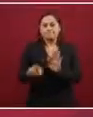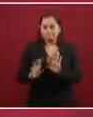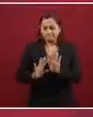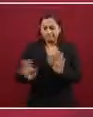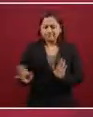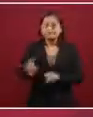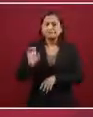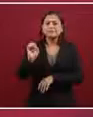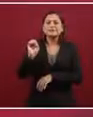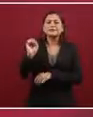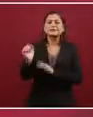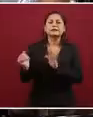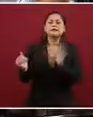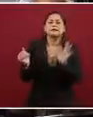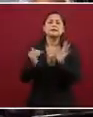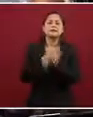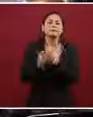empleos allá.